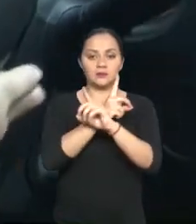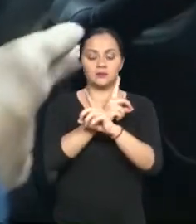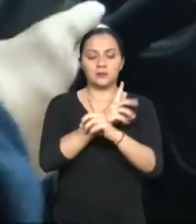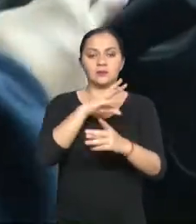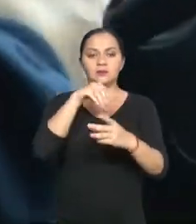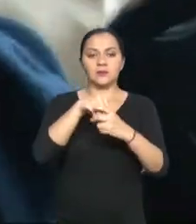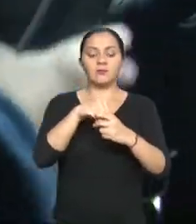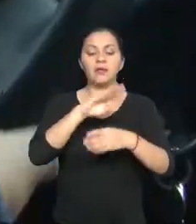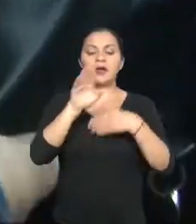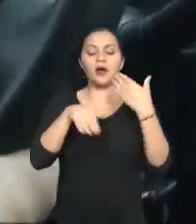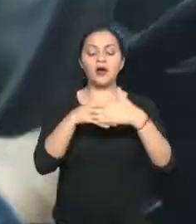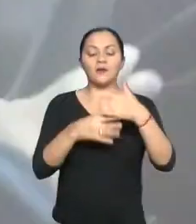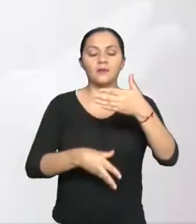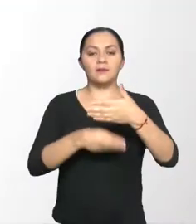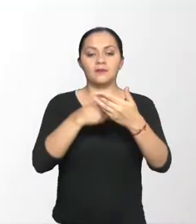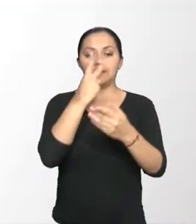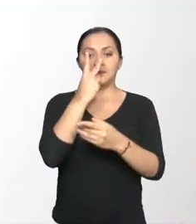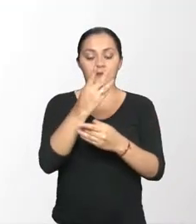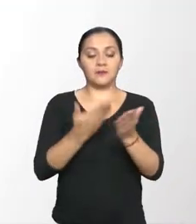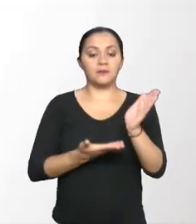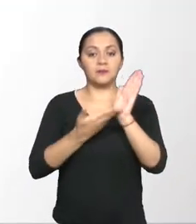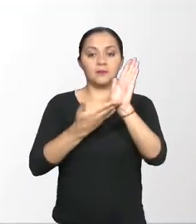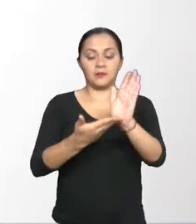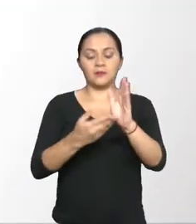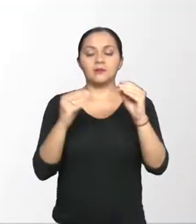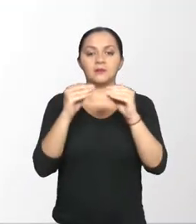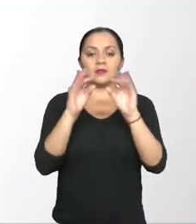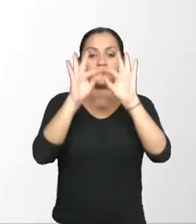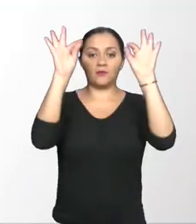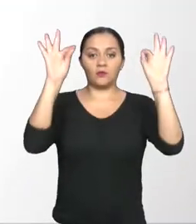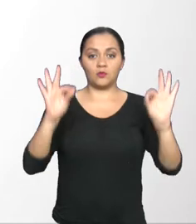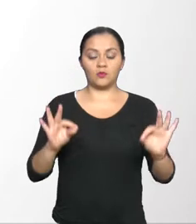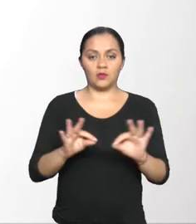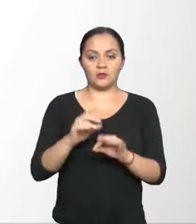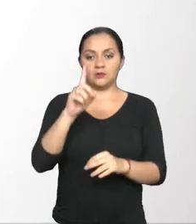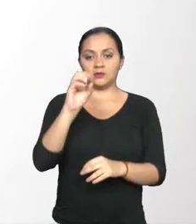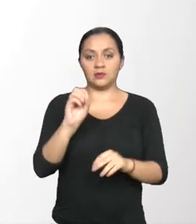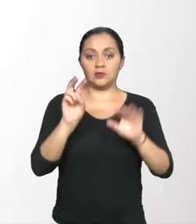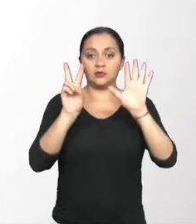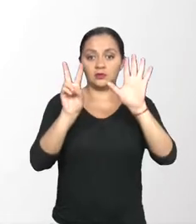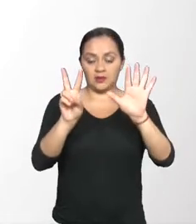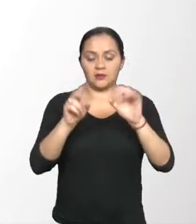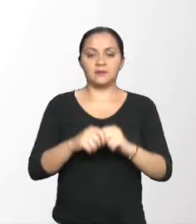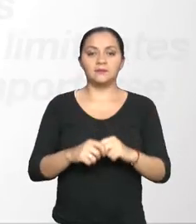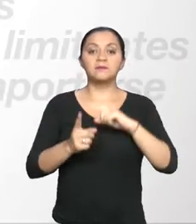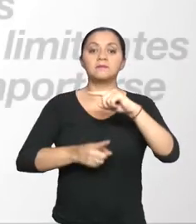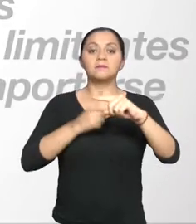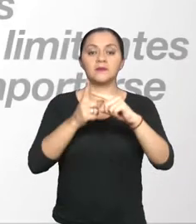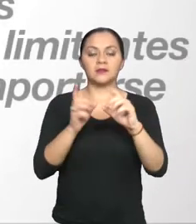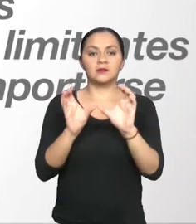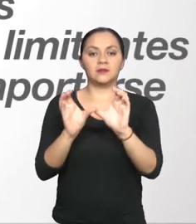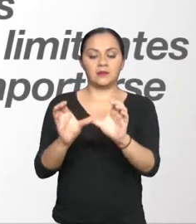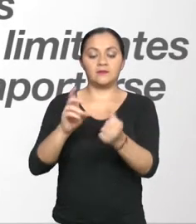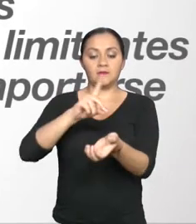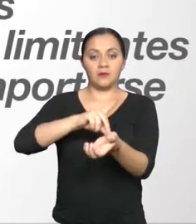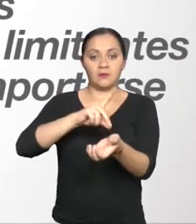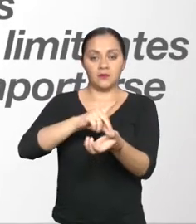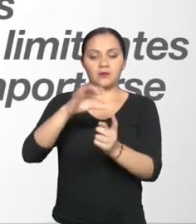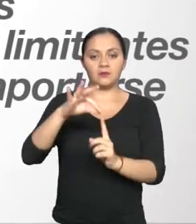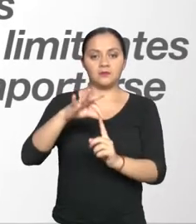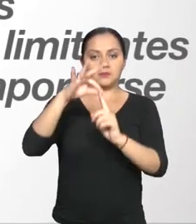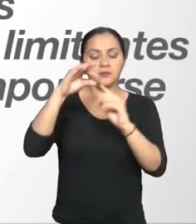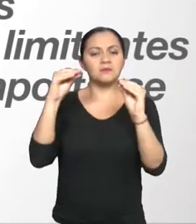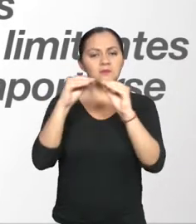Adicionalmente, se deben presentar el Formulario 107, Certificado Médico de Especialista, que